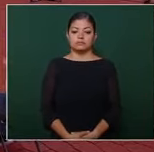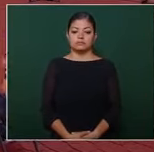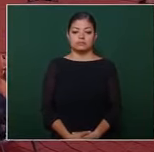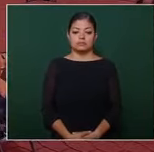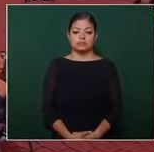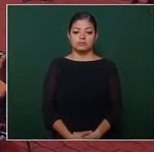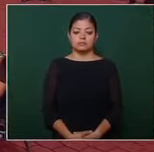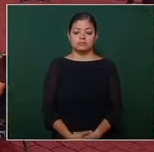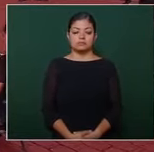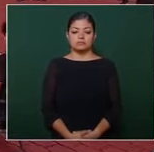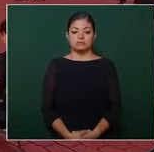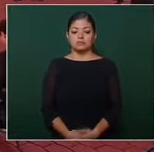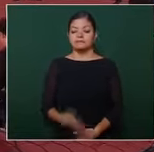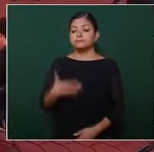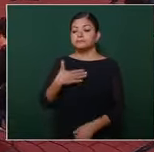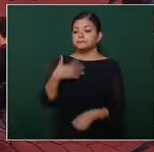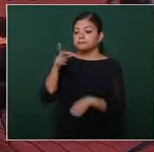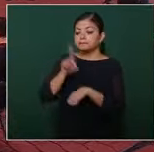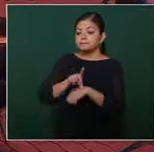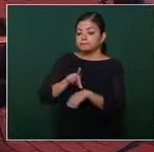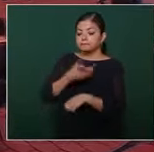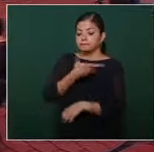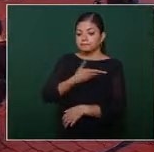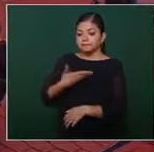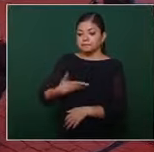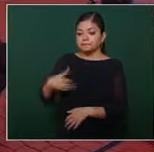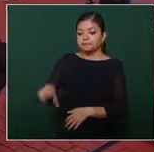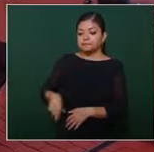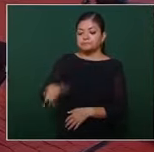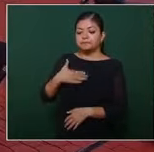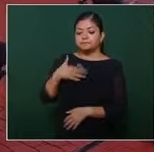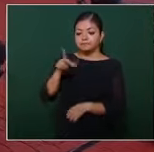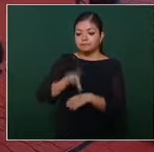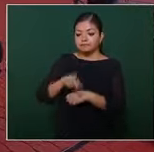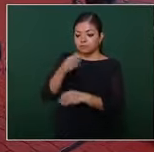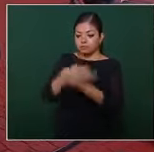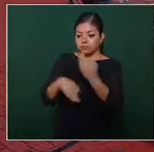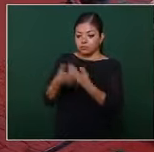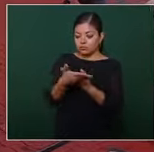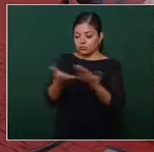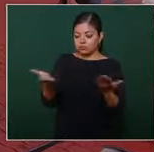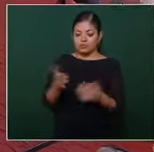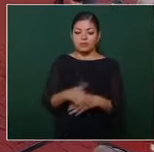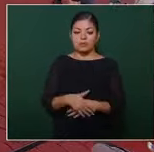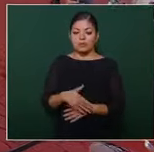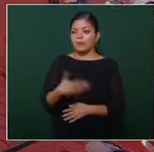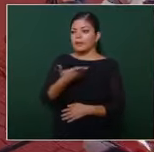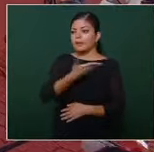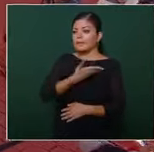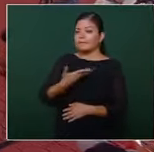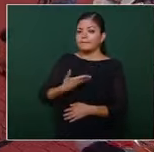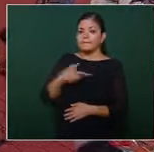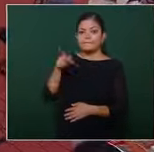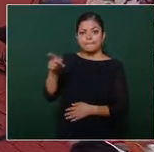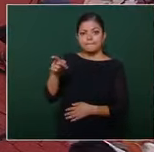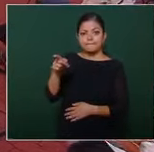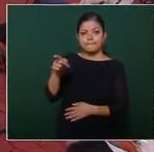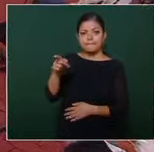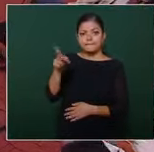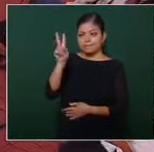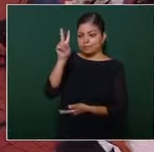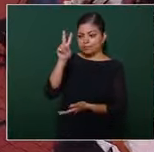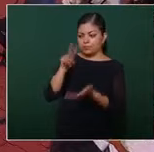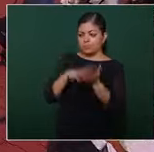Buenos días presidente buenos días gobernador buenos días a todos colegas presidente usted en